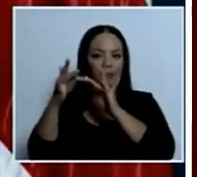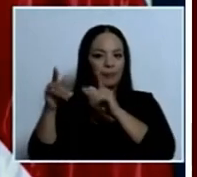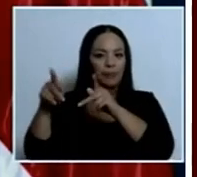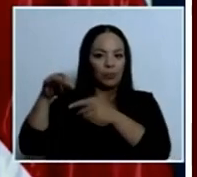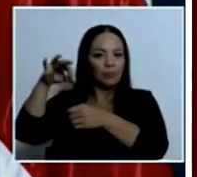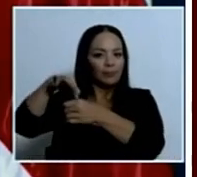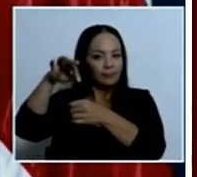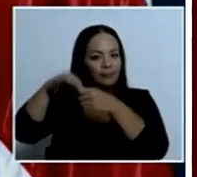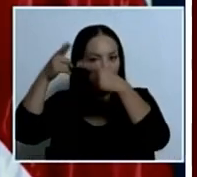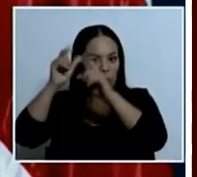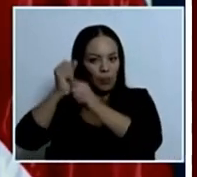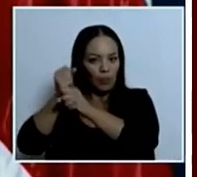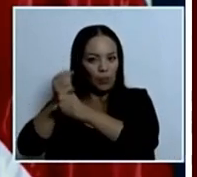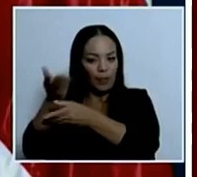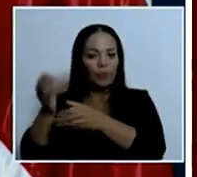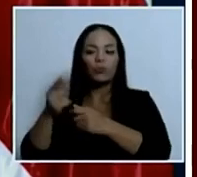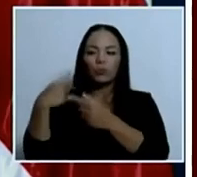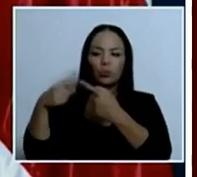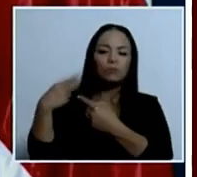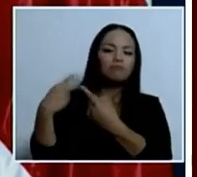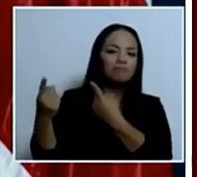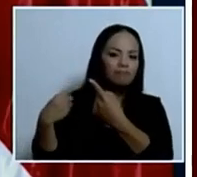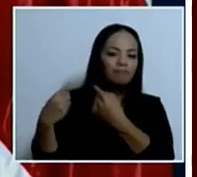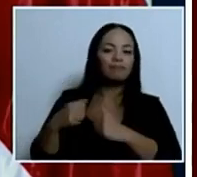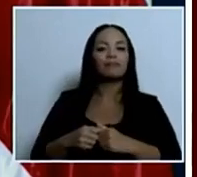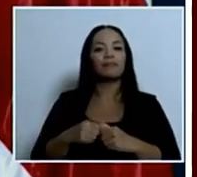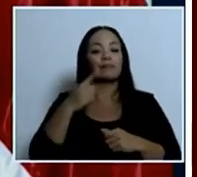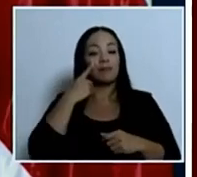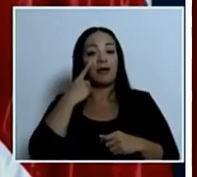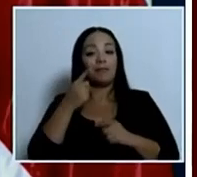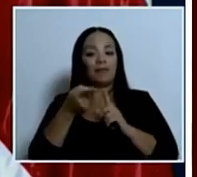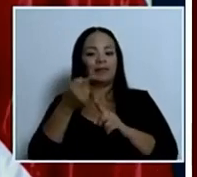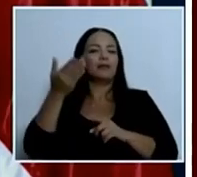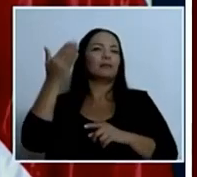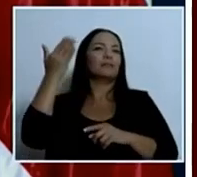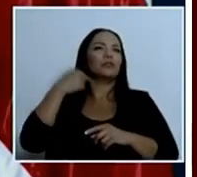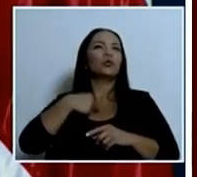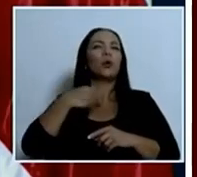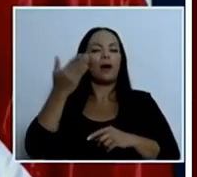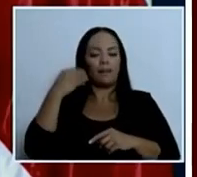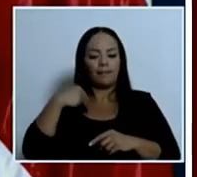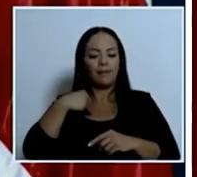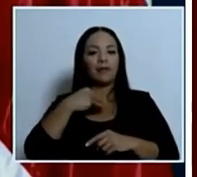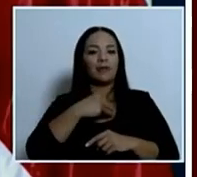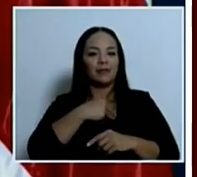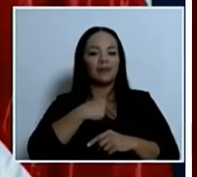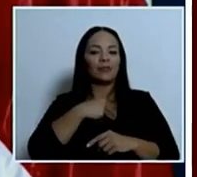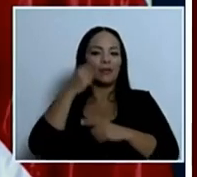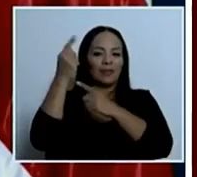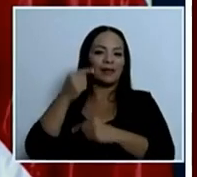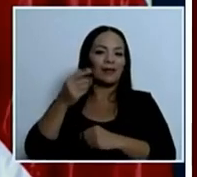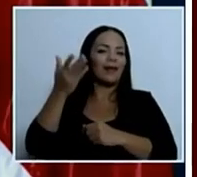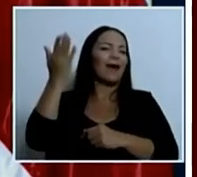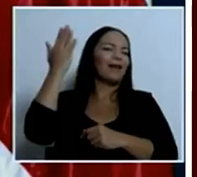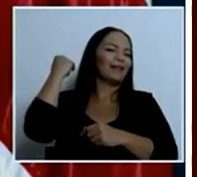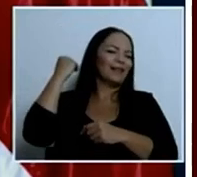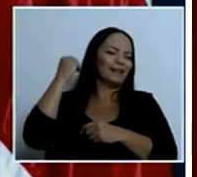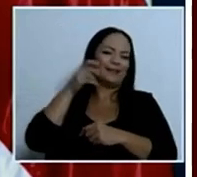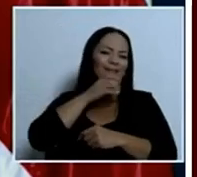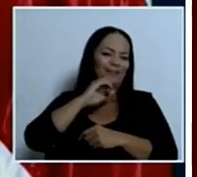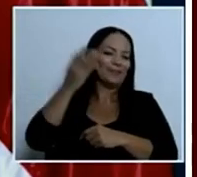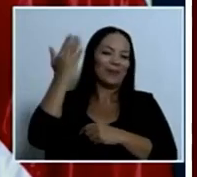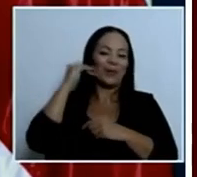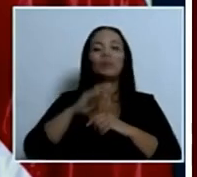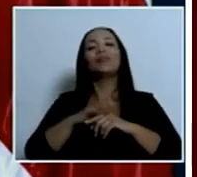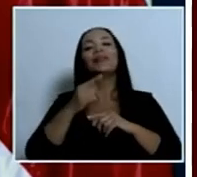siempre, y desde que yo fui ministro de Hacienda hace ya edades geológicas, siempre decían